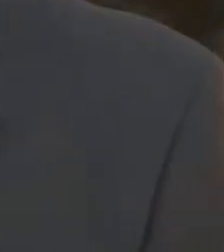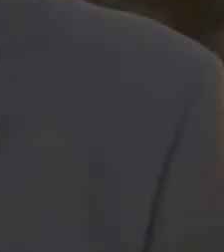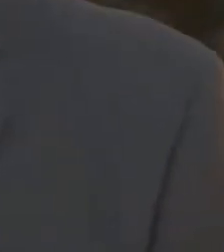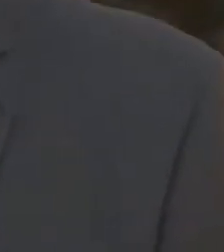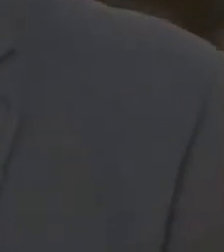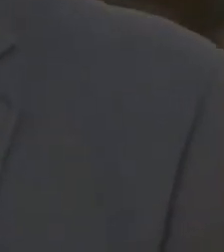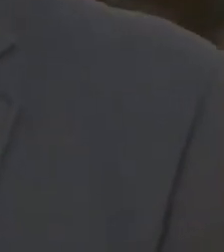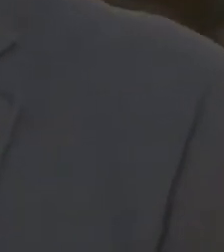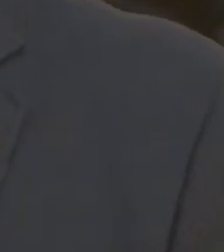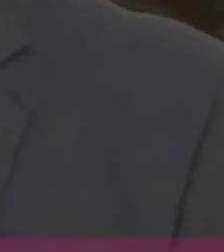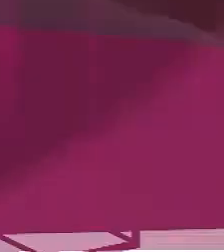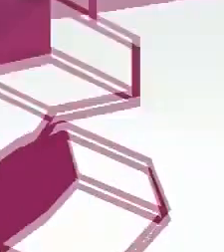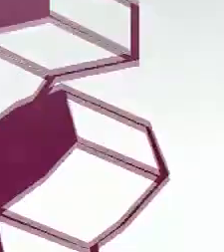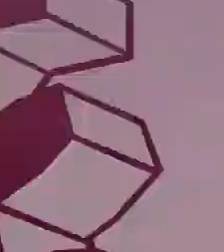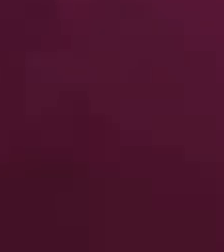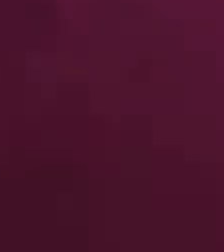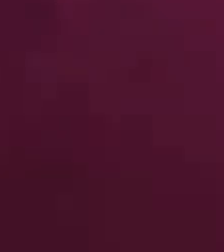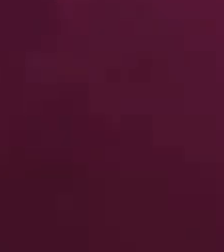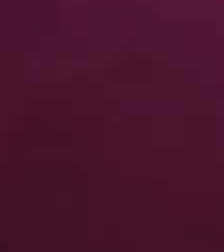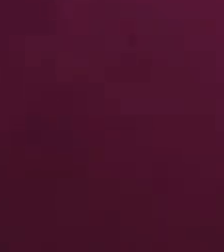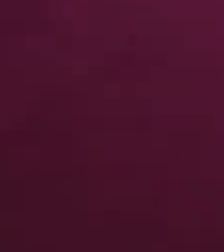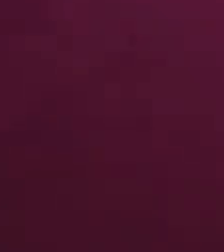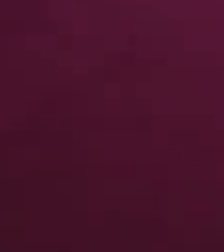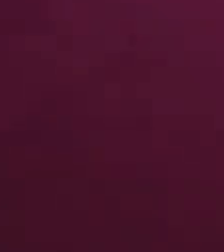llevo en la sangre definitivamente ¿no?